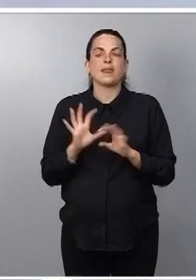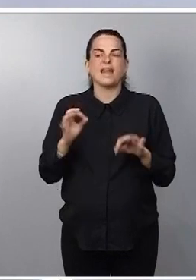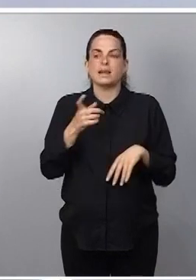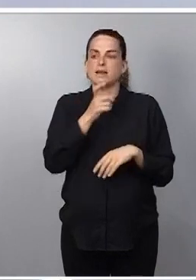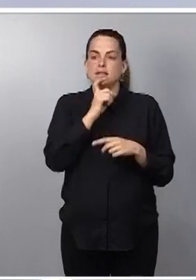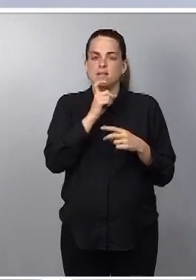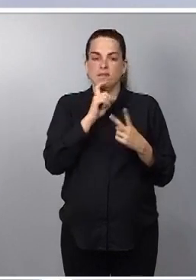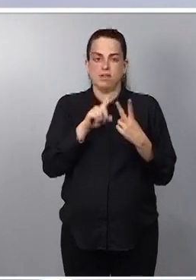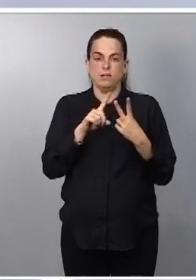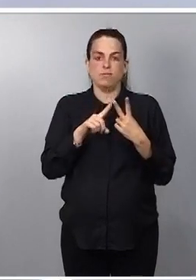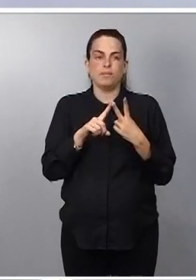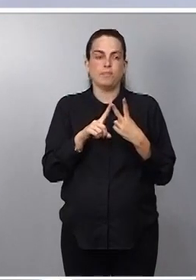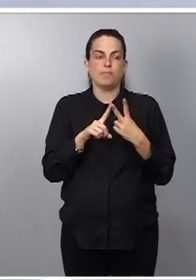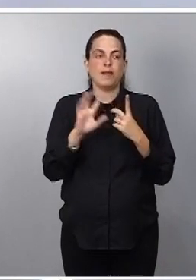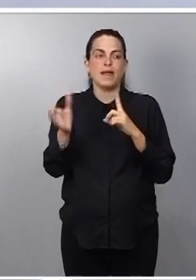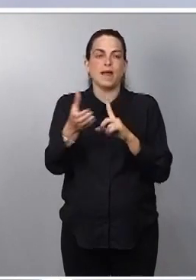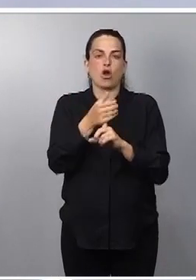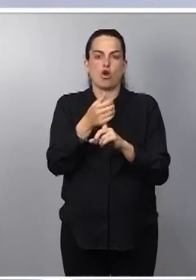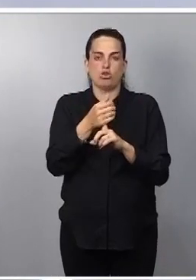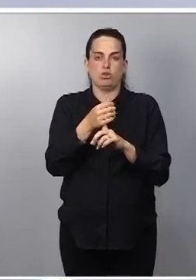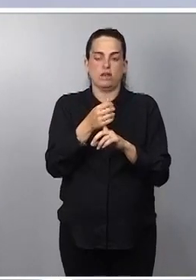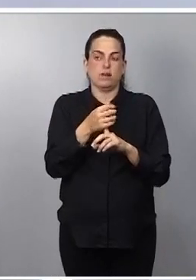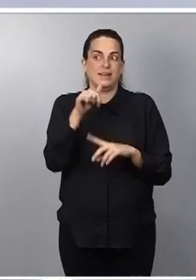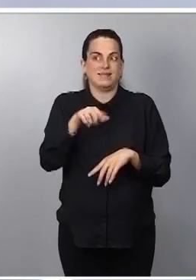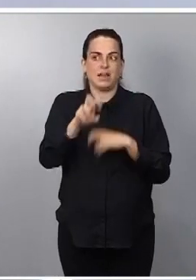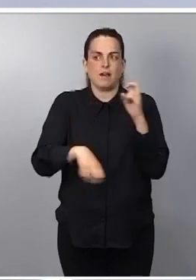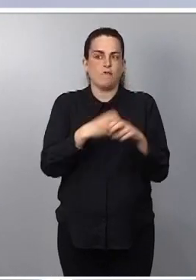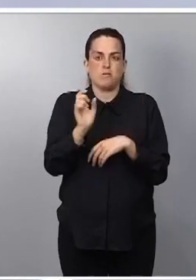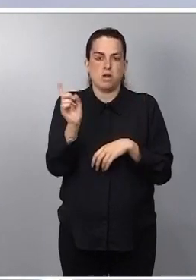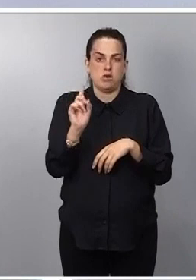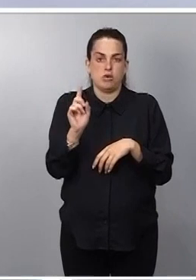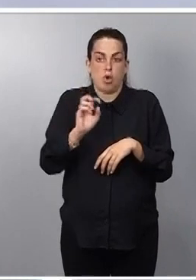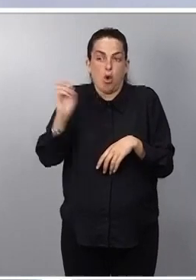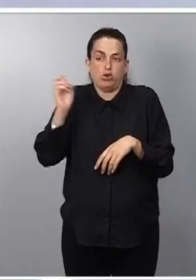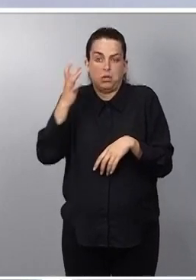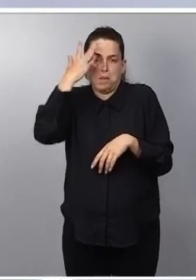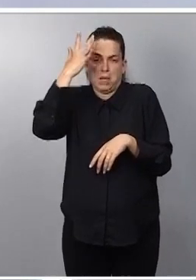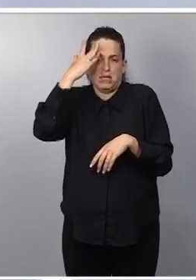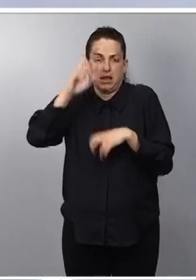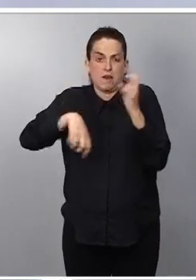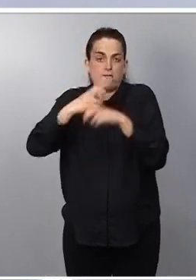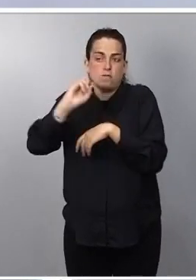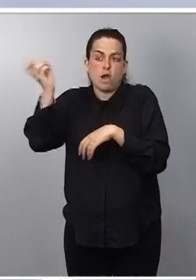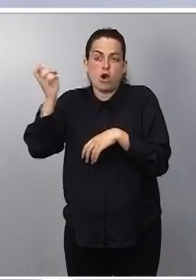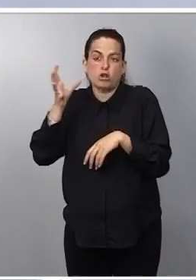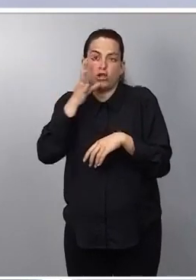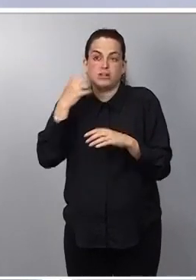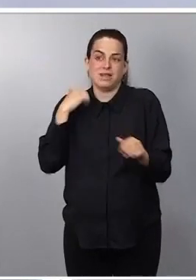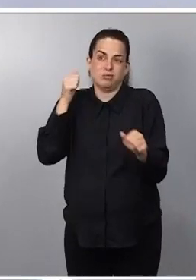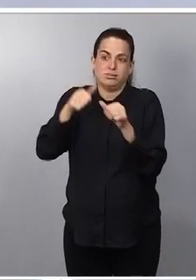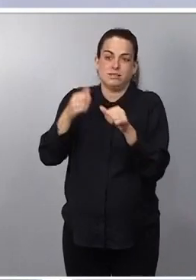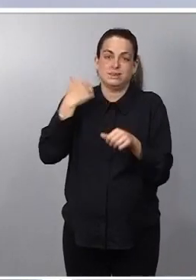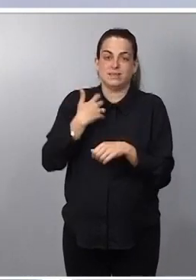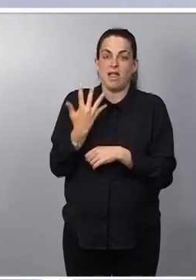reforma, no esta, sino todas las que llevamos, porque como he podido explicar, llevamos ya cinco